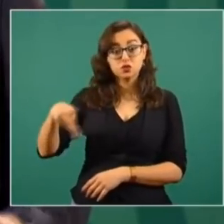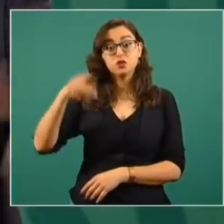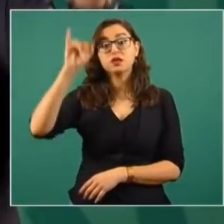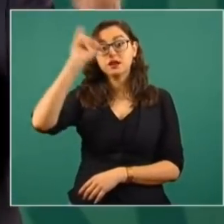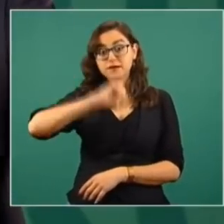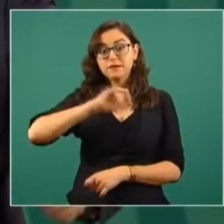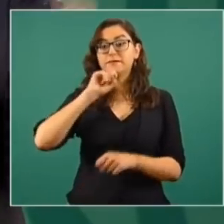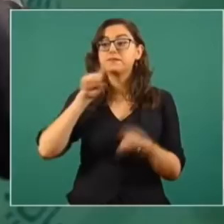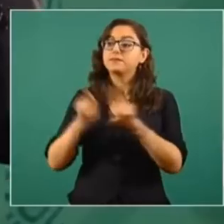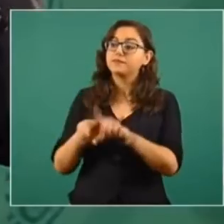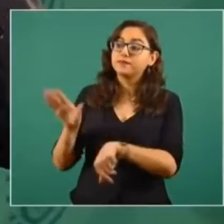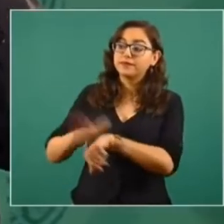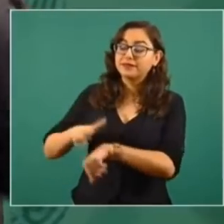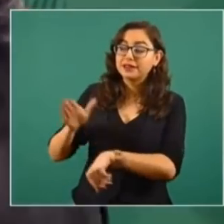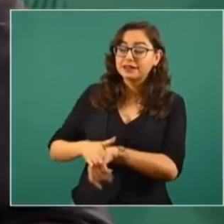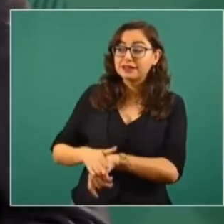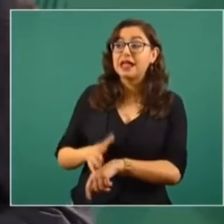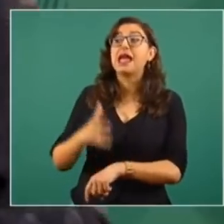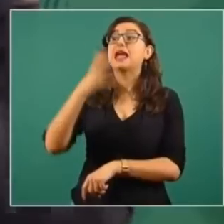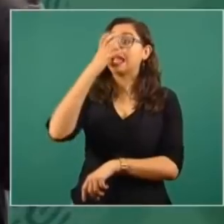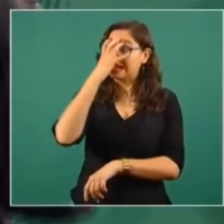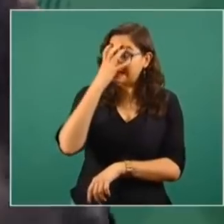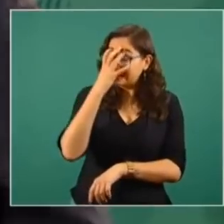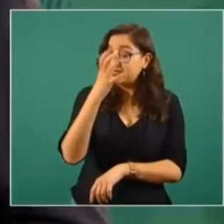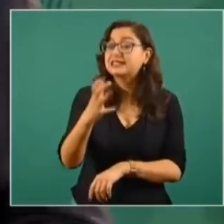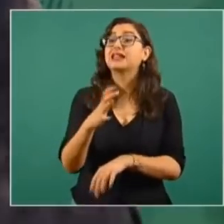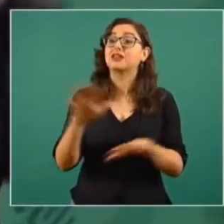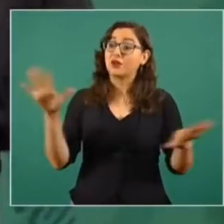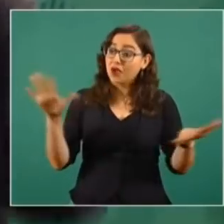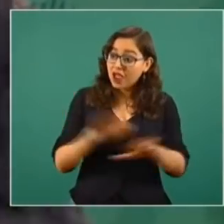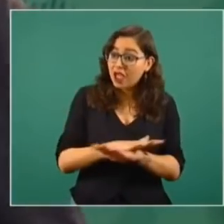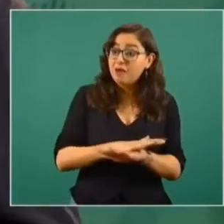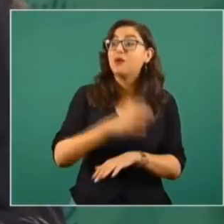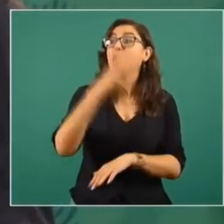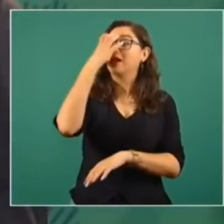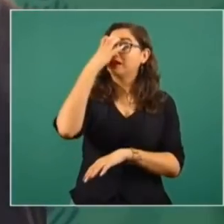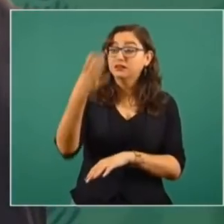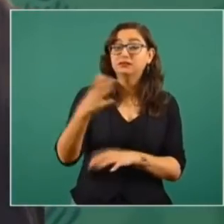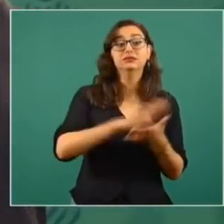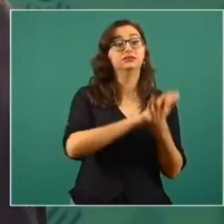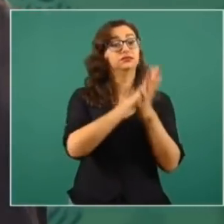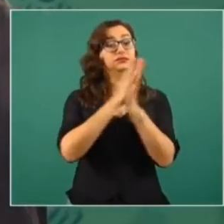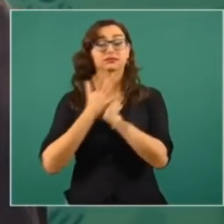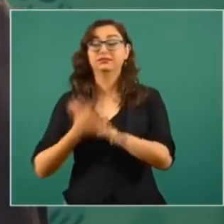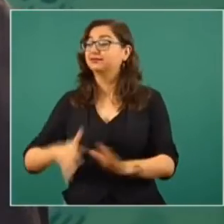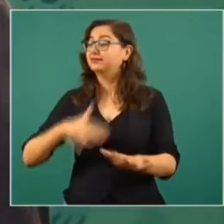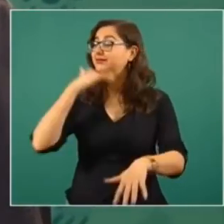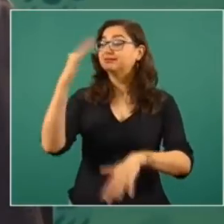de que esto ya cambió, que es distinto, que no se tolera la corrupción.